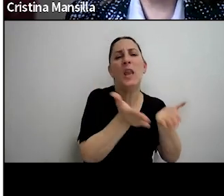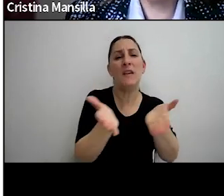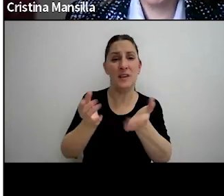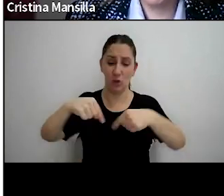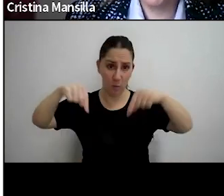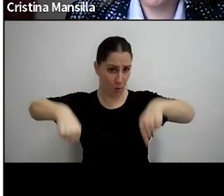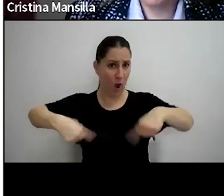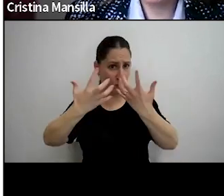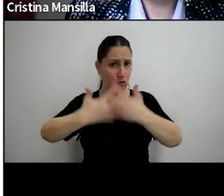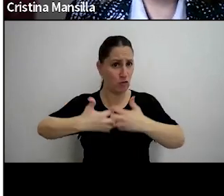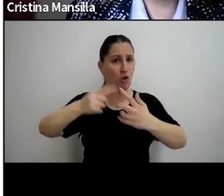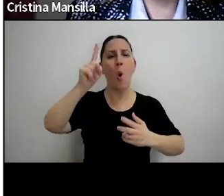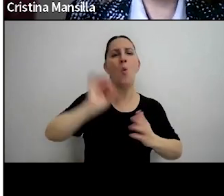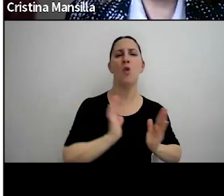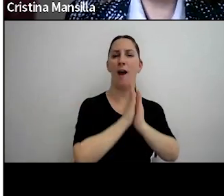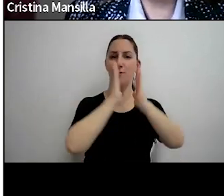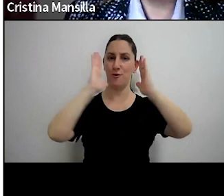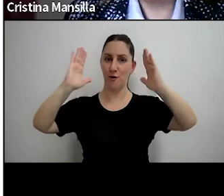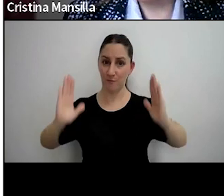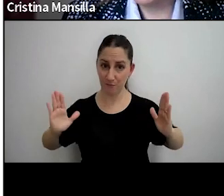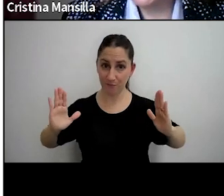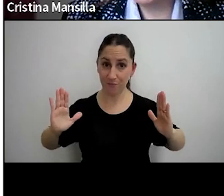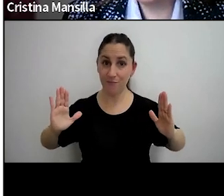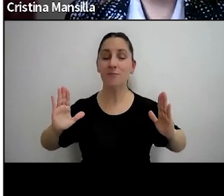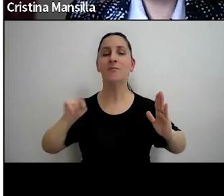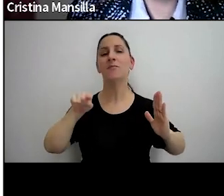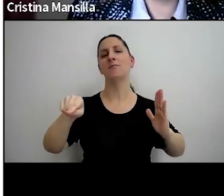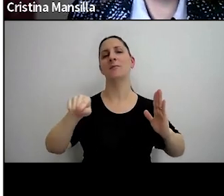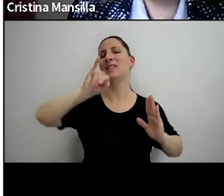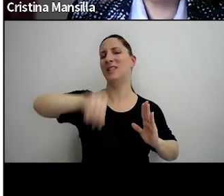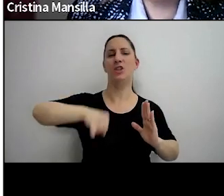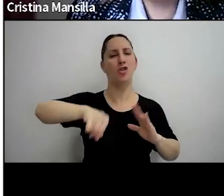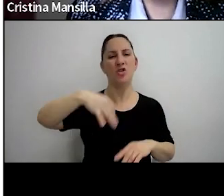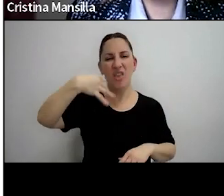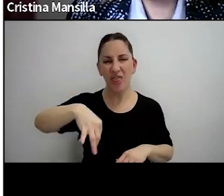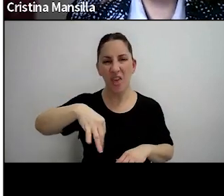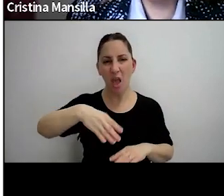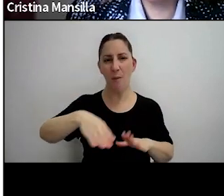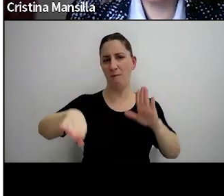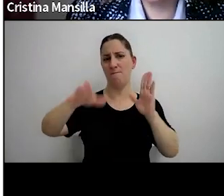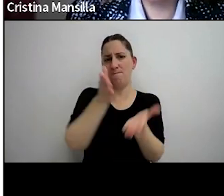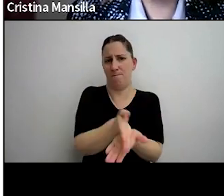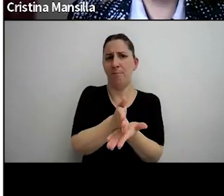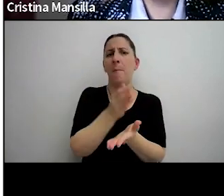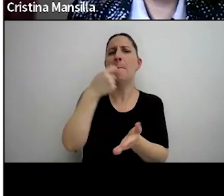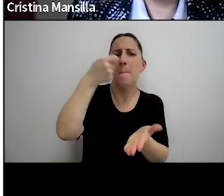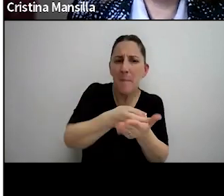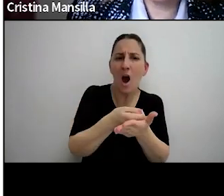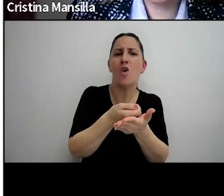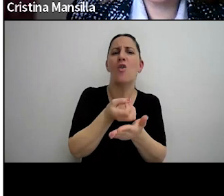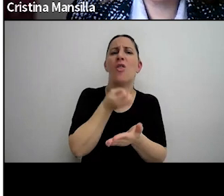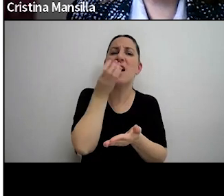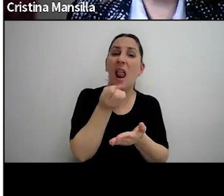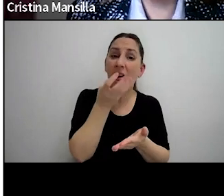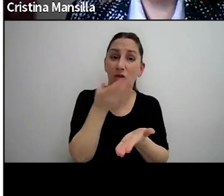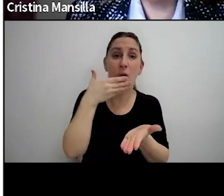vigencia de un año. Y una de las exigencias es que el pago de la declaración jurada de